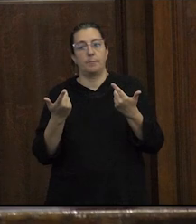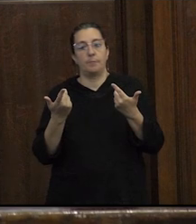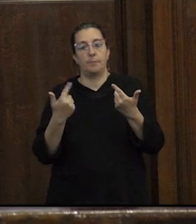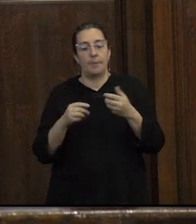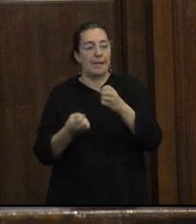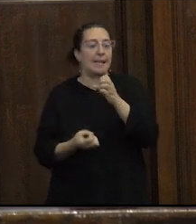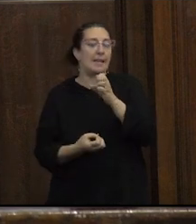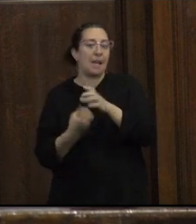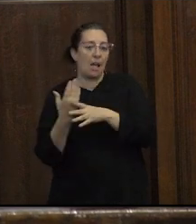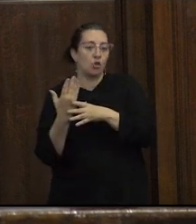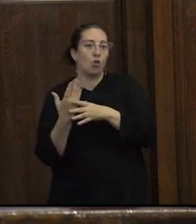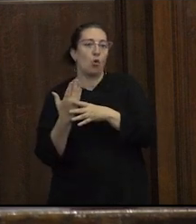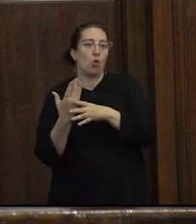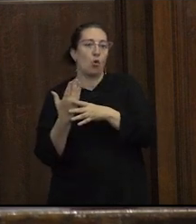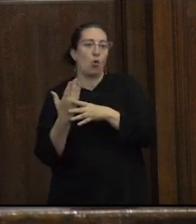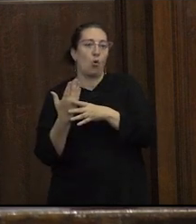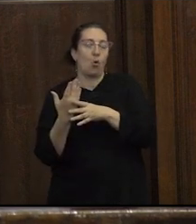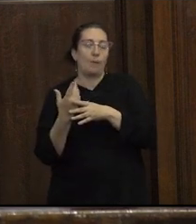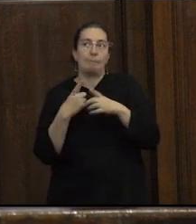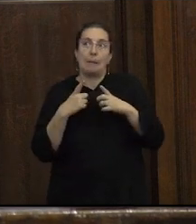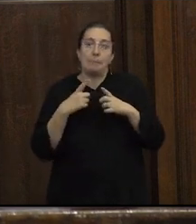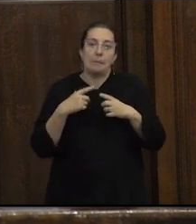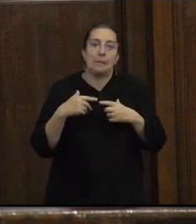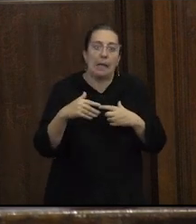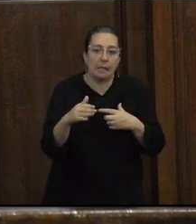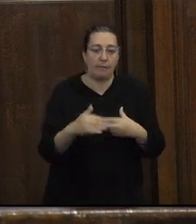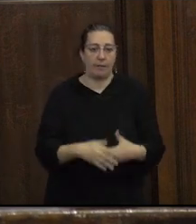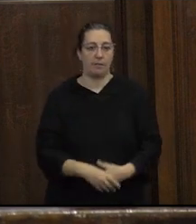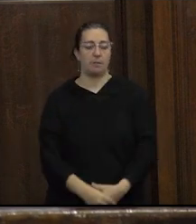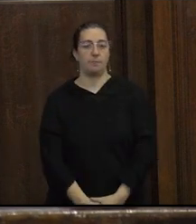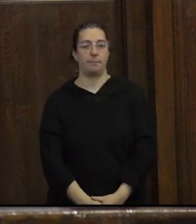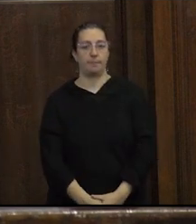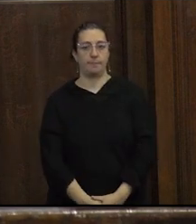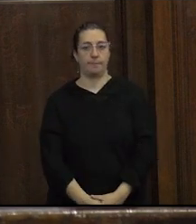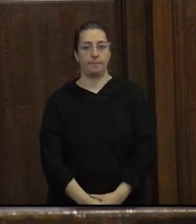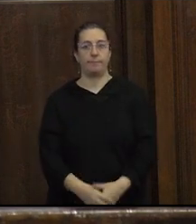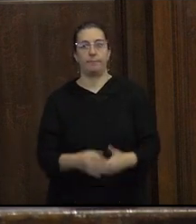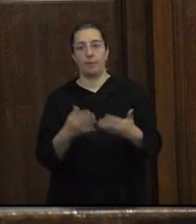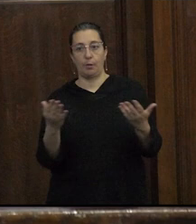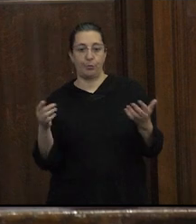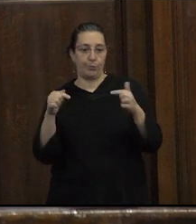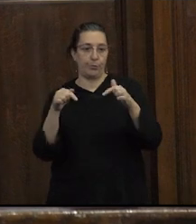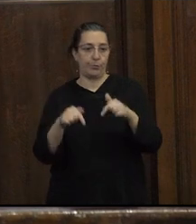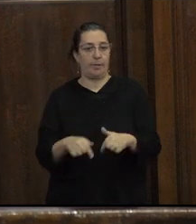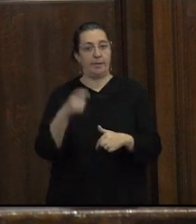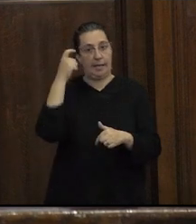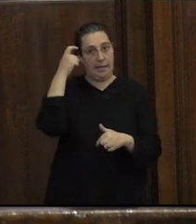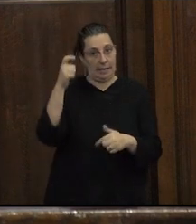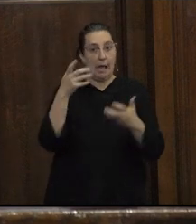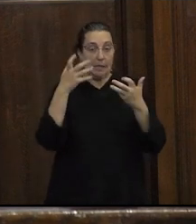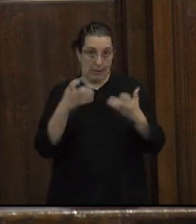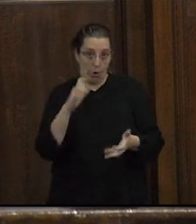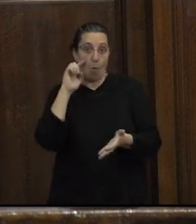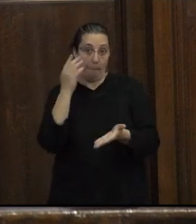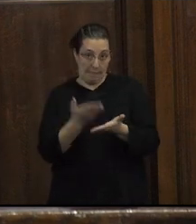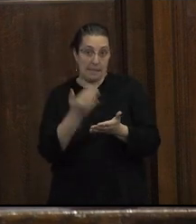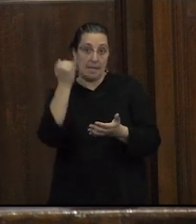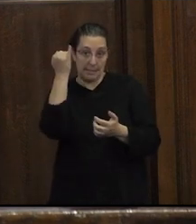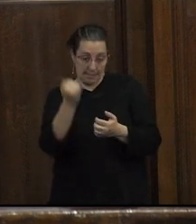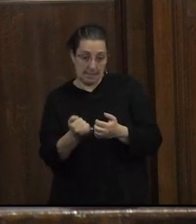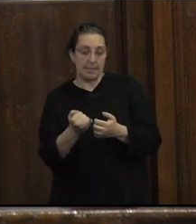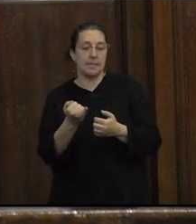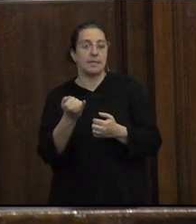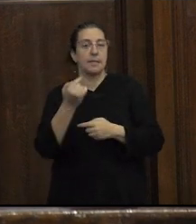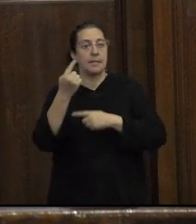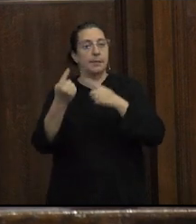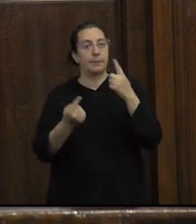creando nuevas expectativas y entonces desde esta idea quiero plantear ahora sí algunas